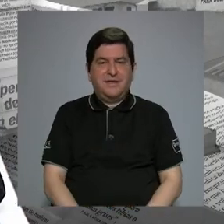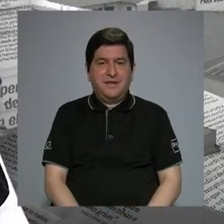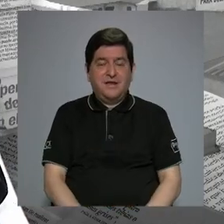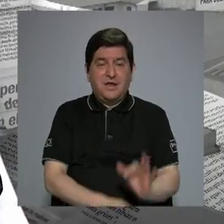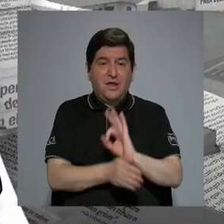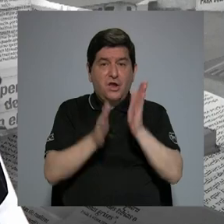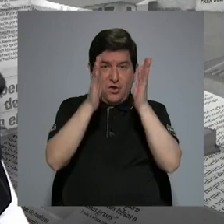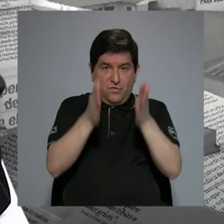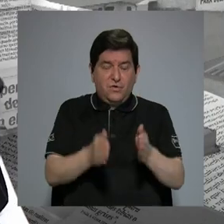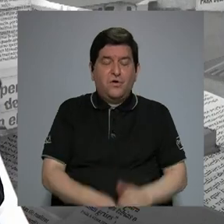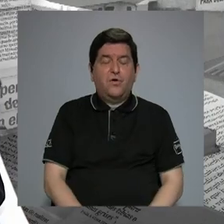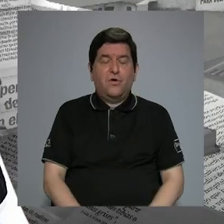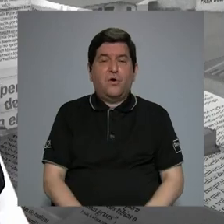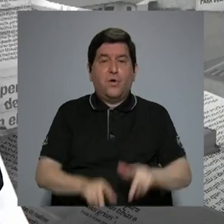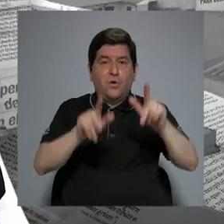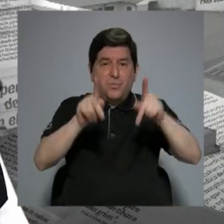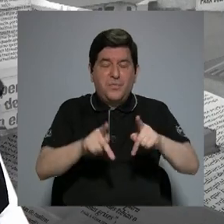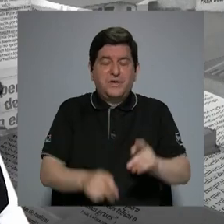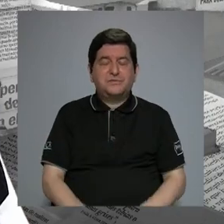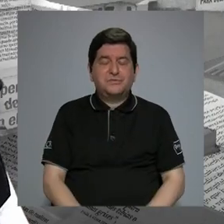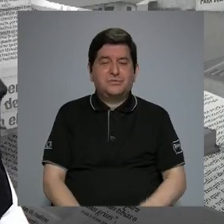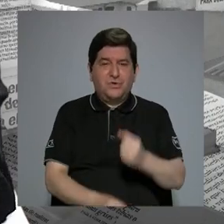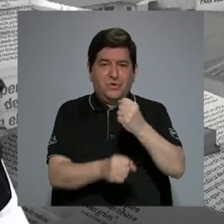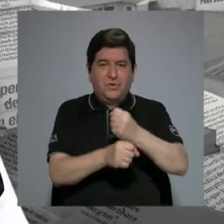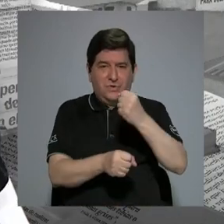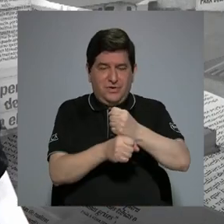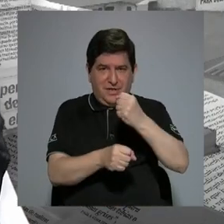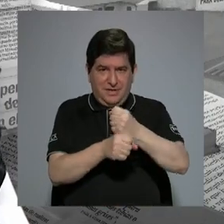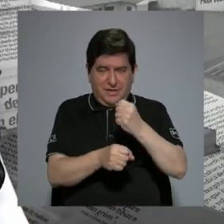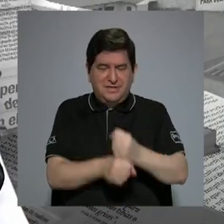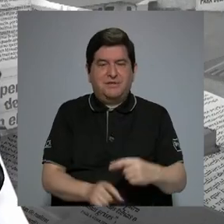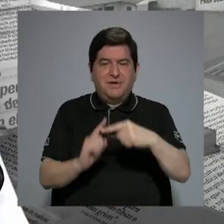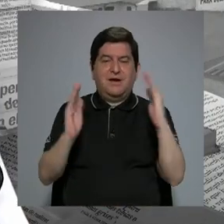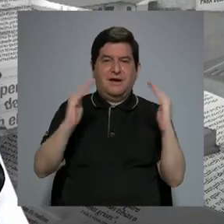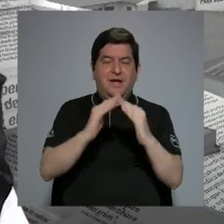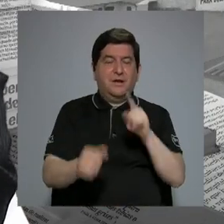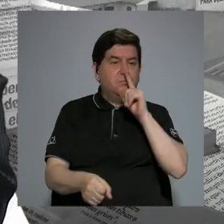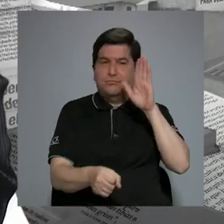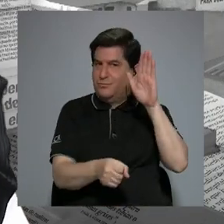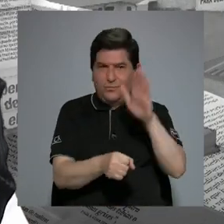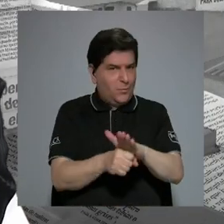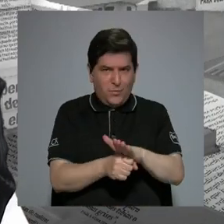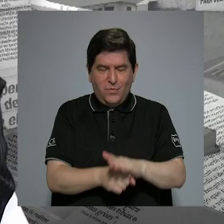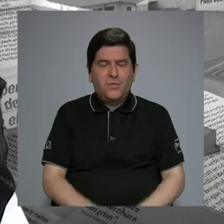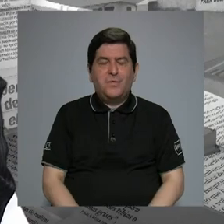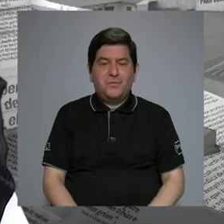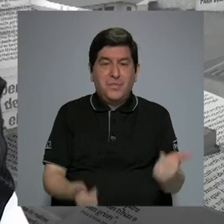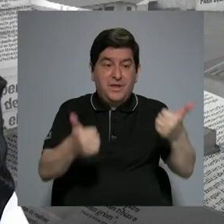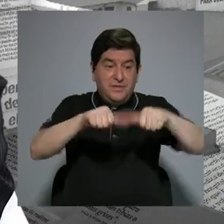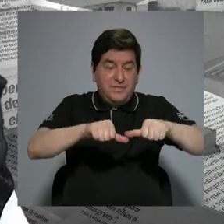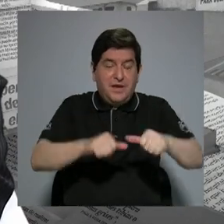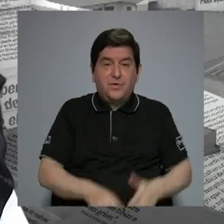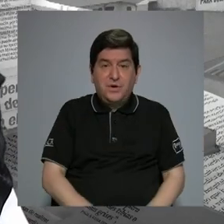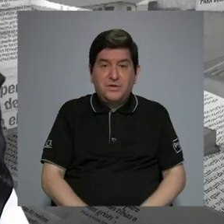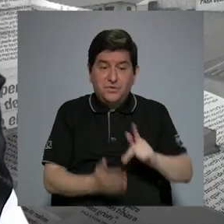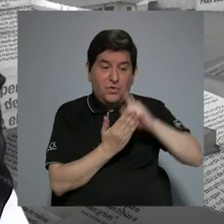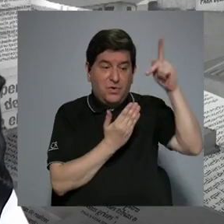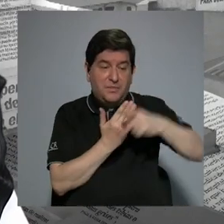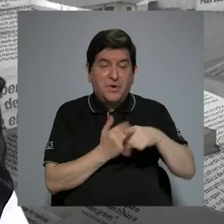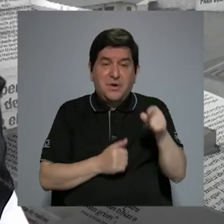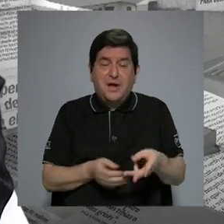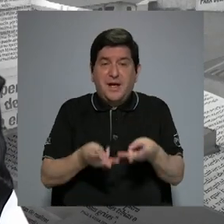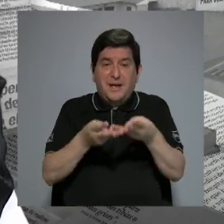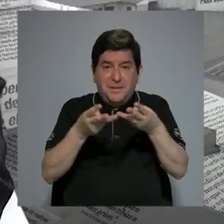funcionario o el teletrabajador no tiene la competencia y no se cumple, no tiene ese rendimiento de acuerdo con las actividades programadas, pues es un